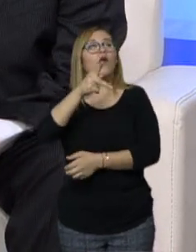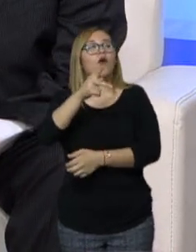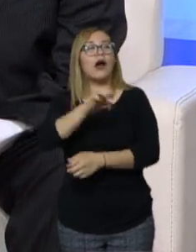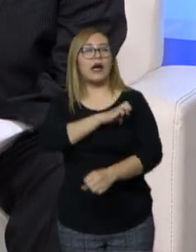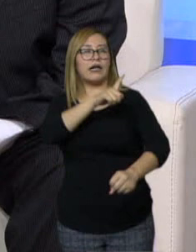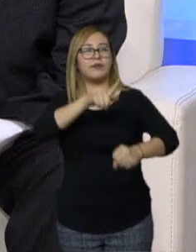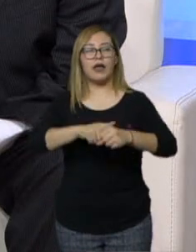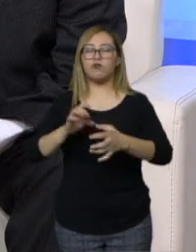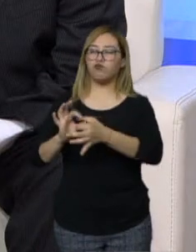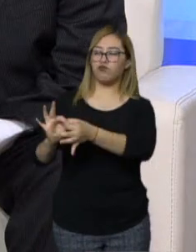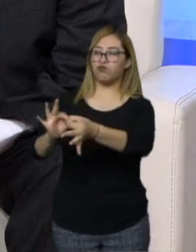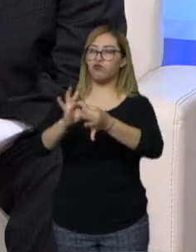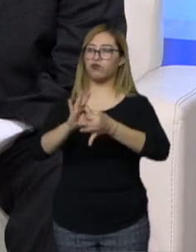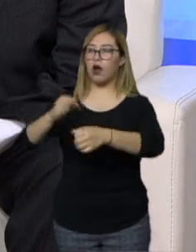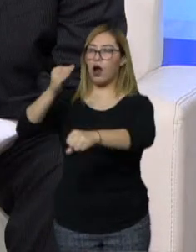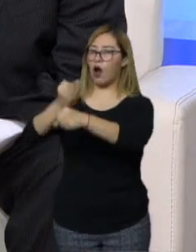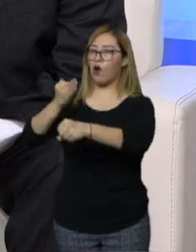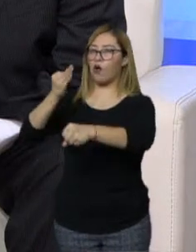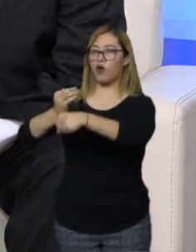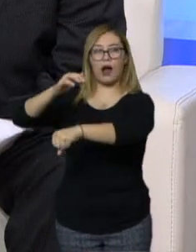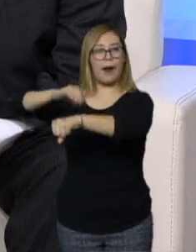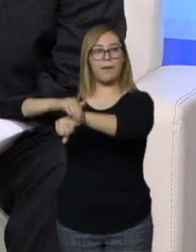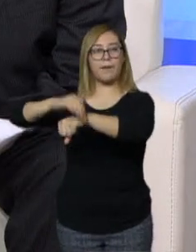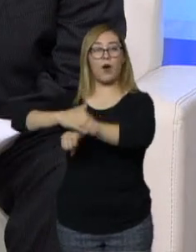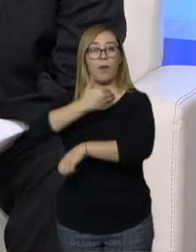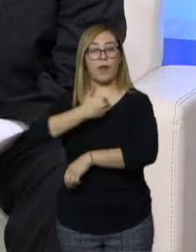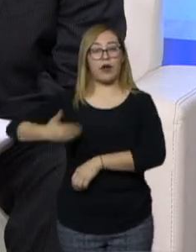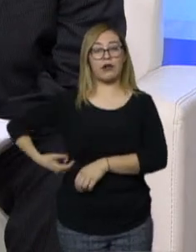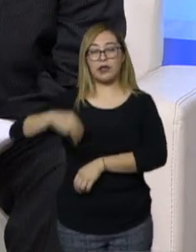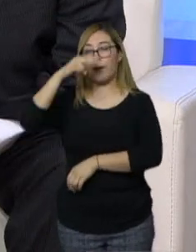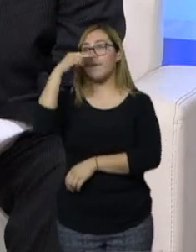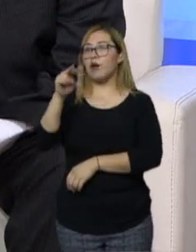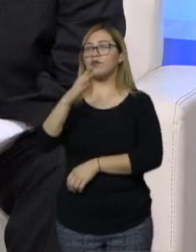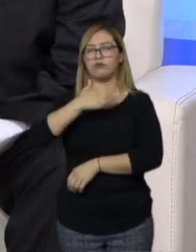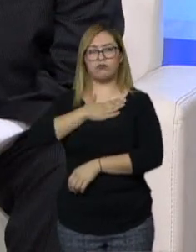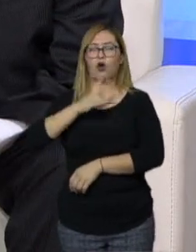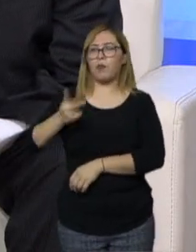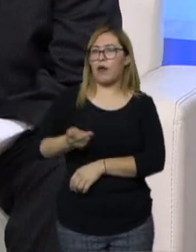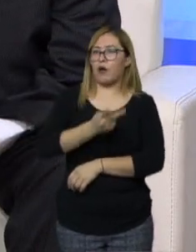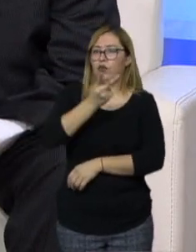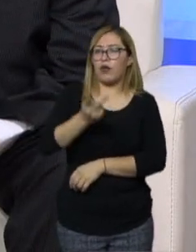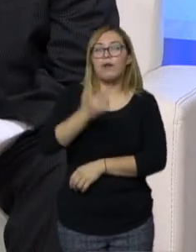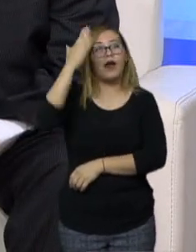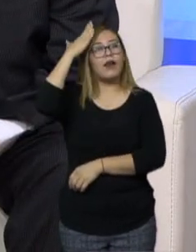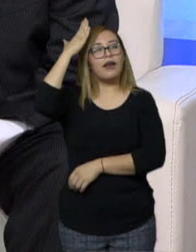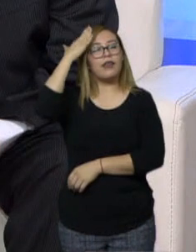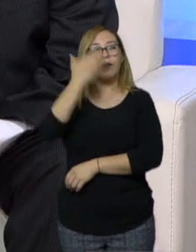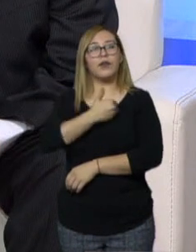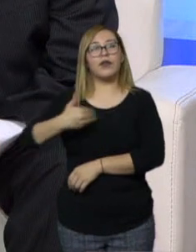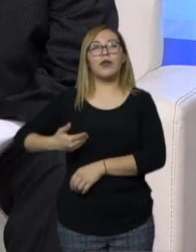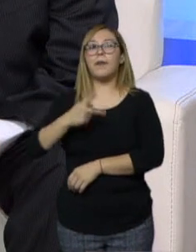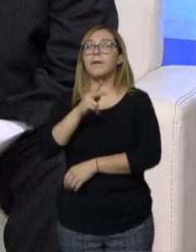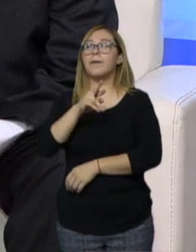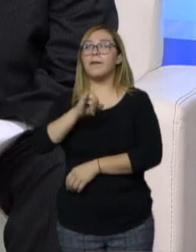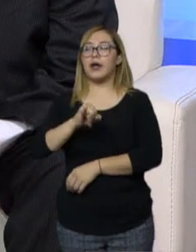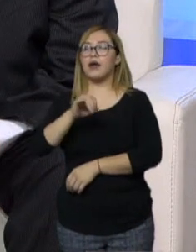buena relación que tiene ahora ya con el presidente de México, yo se lo preguntaba, y a la presidenta del PRI, sobre esto,